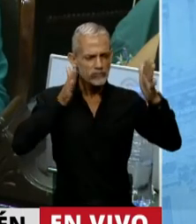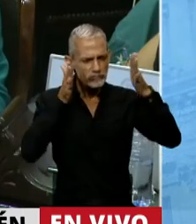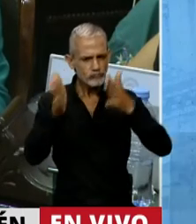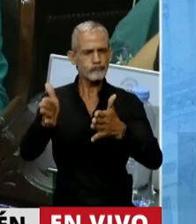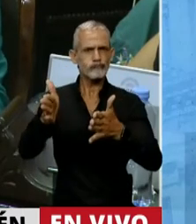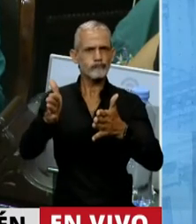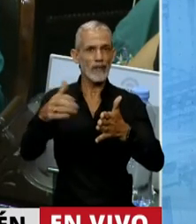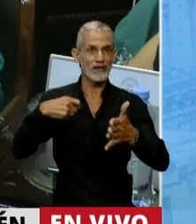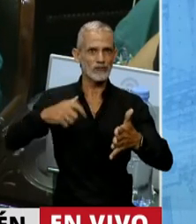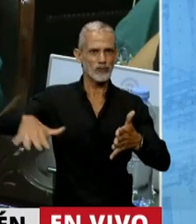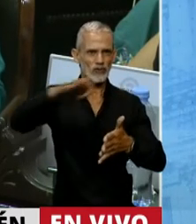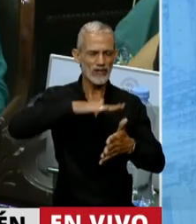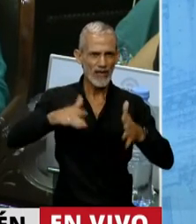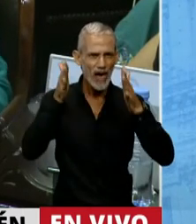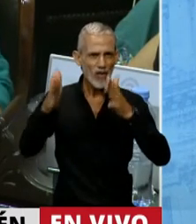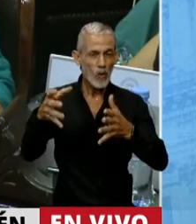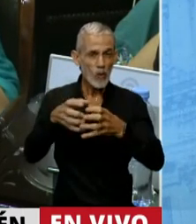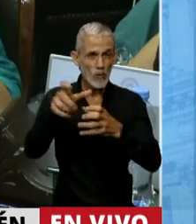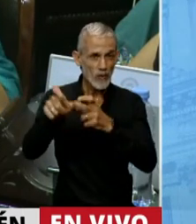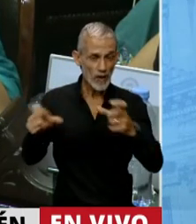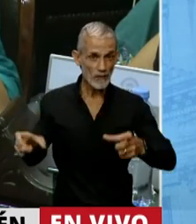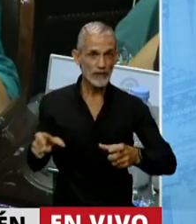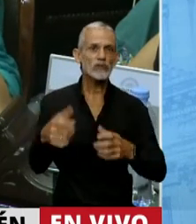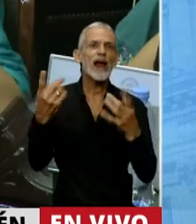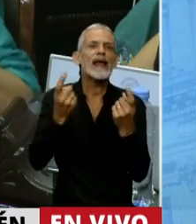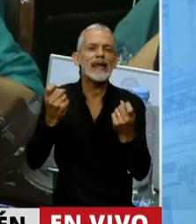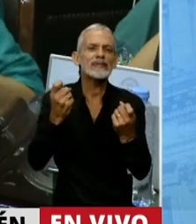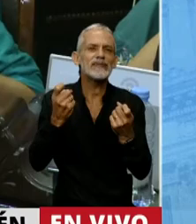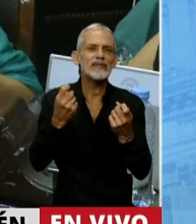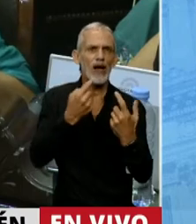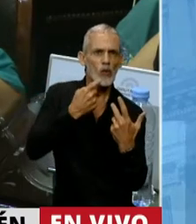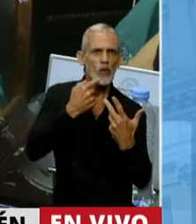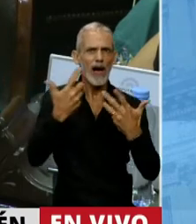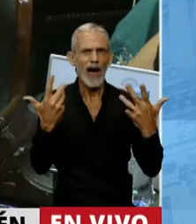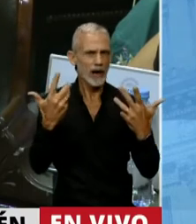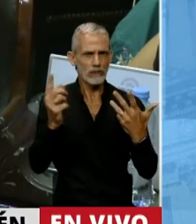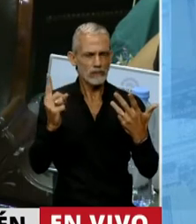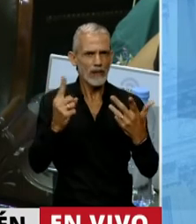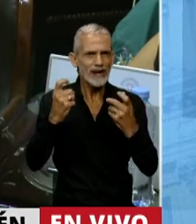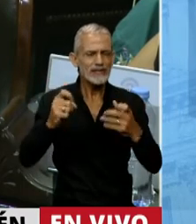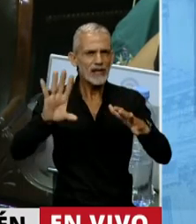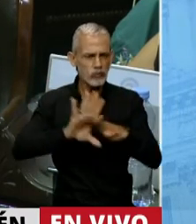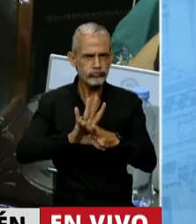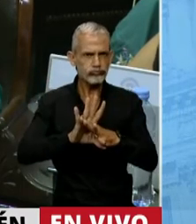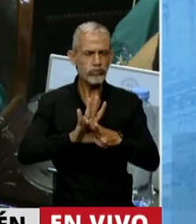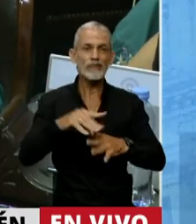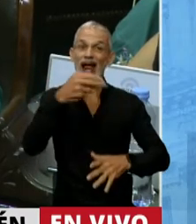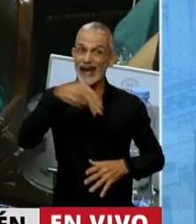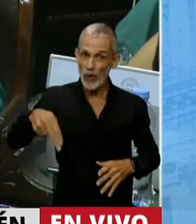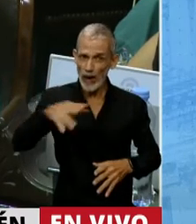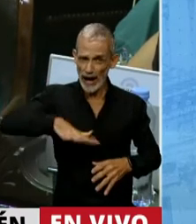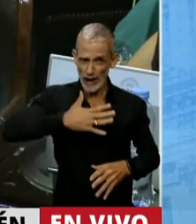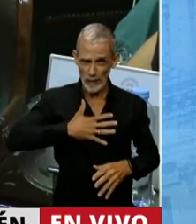sociedad que justamente lo que necesita es certezas y seguridad. En Neuquén tenemos una situación